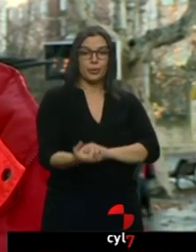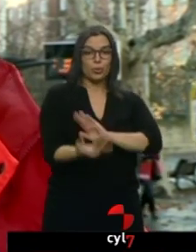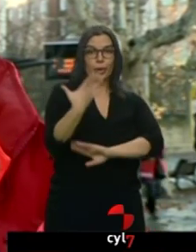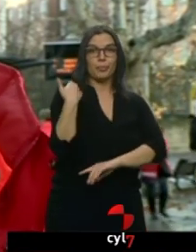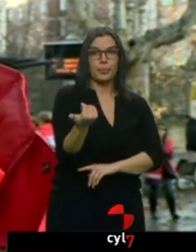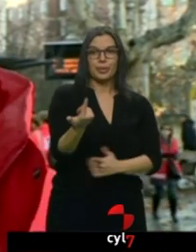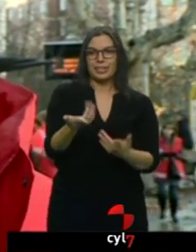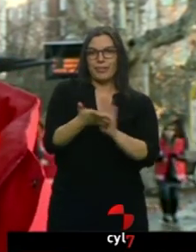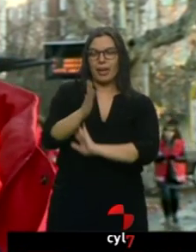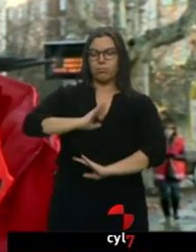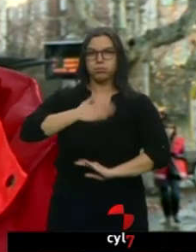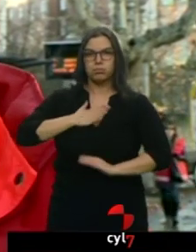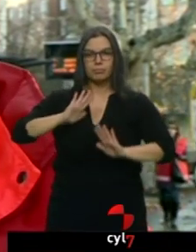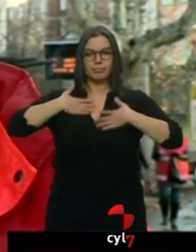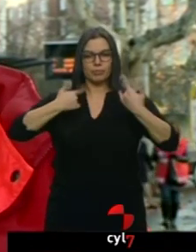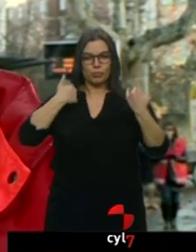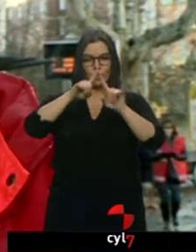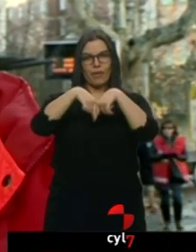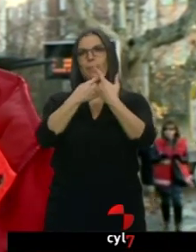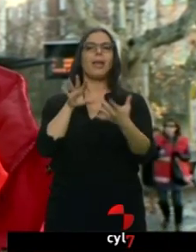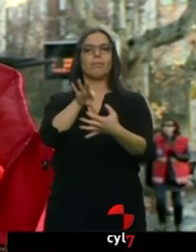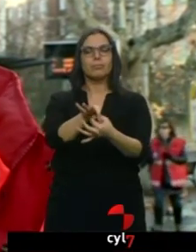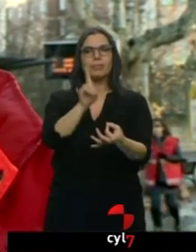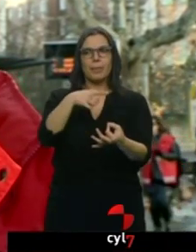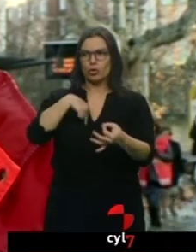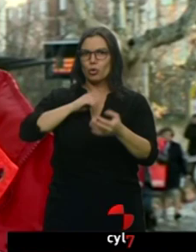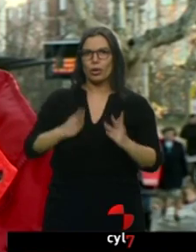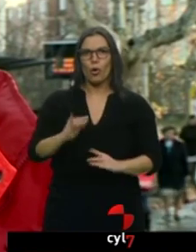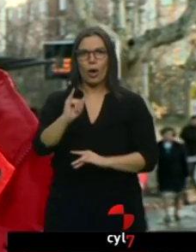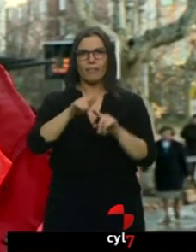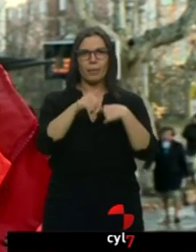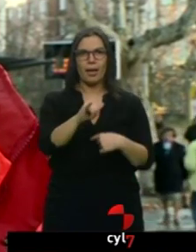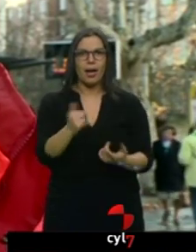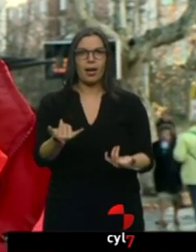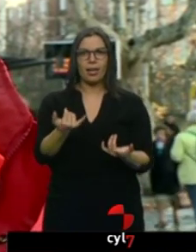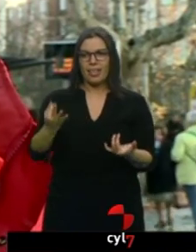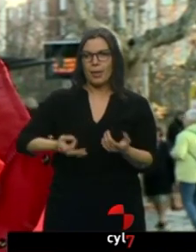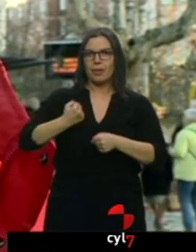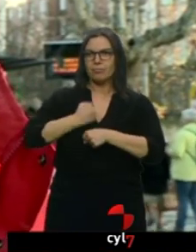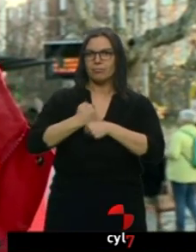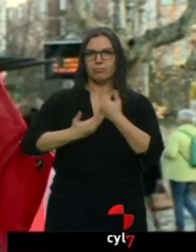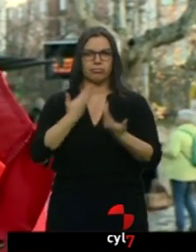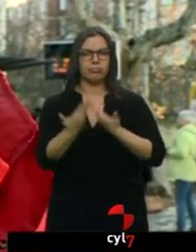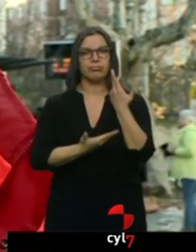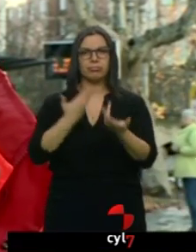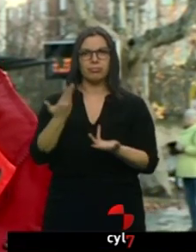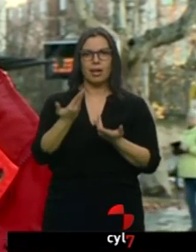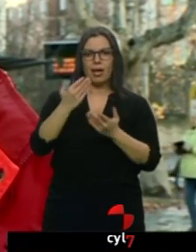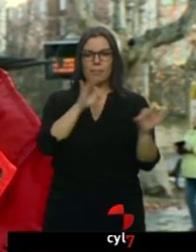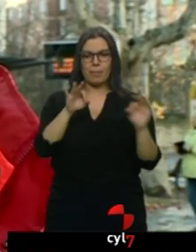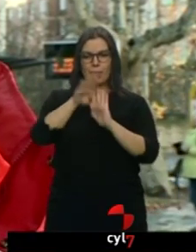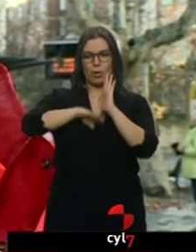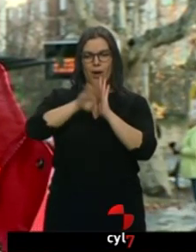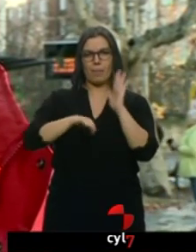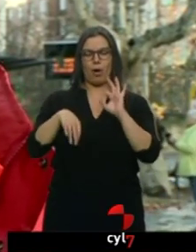otro, ¿qué hacemos nosotros? Los que estamos aquí también tenemos hijos, familia. Tenemos que salir adelante y poder programar la actividad. Lo que le pedimos al